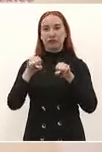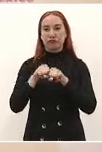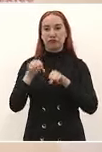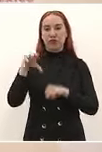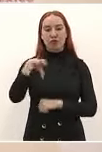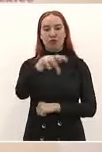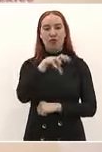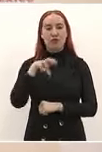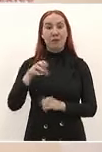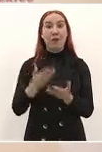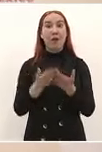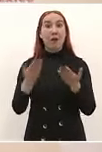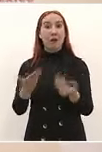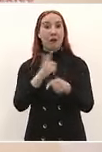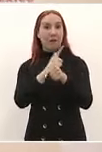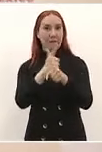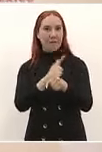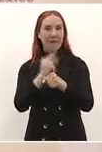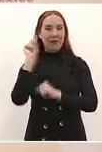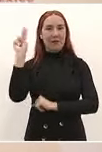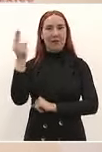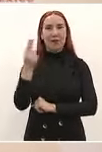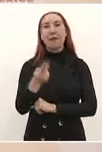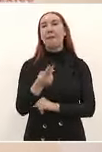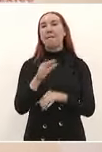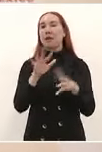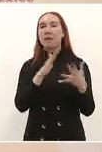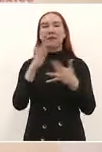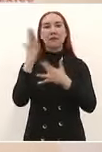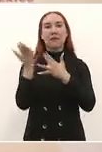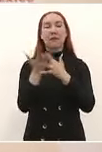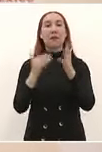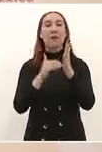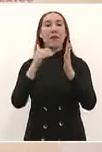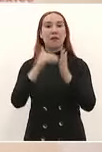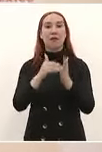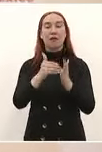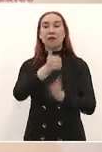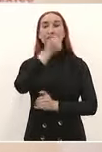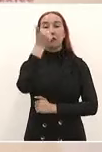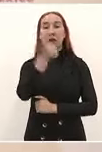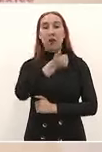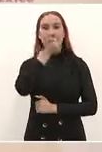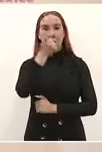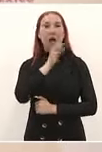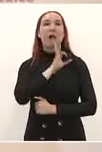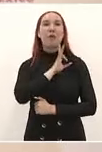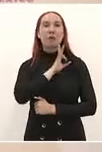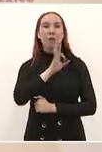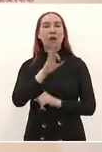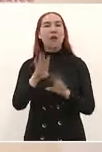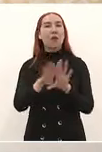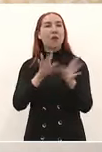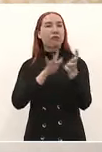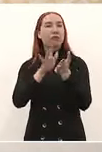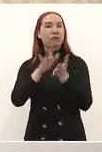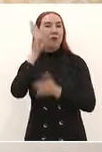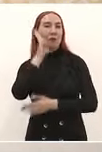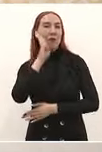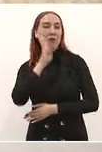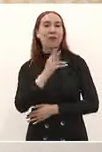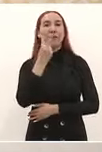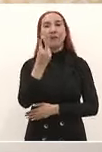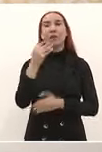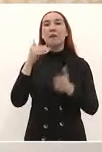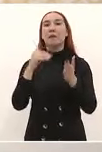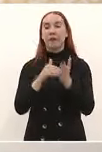licenciatura más de medio millón de estudiantes de las escuelas más marginadas del país reciben una beca educativa de 2 mil